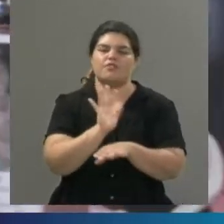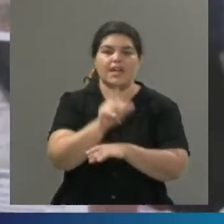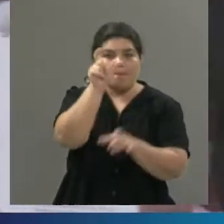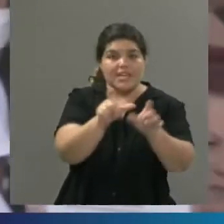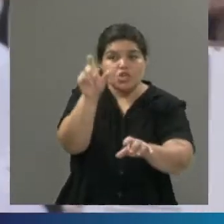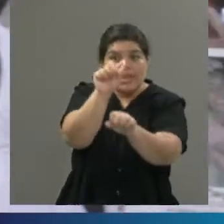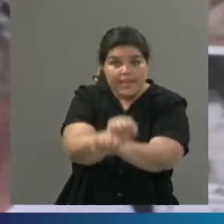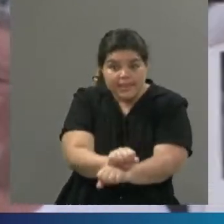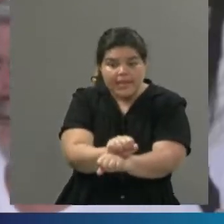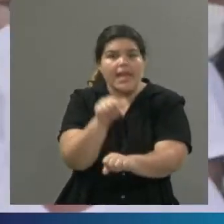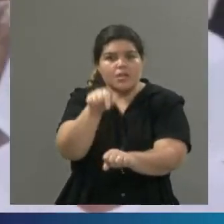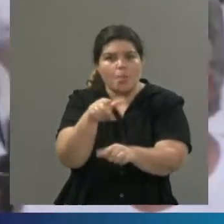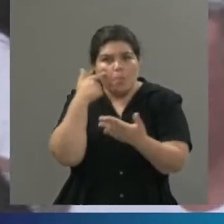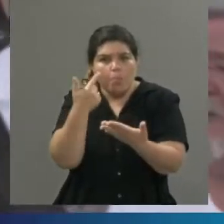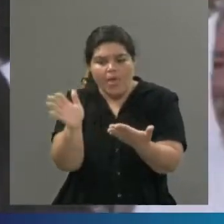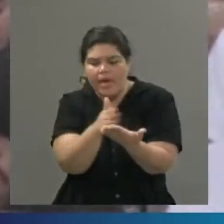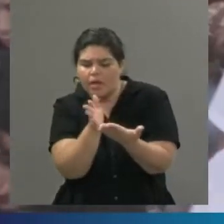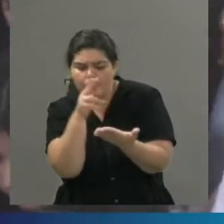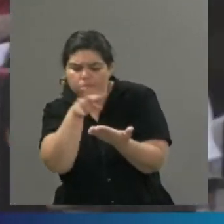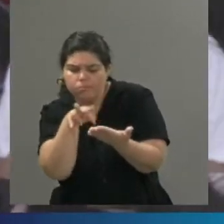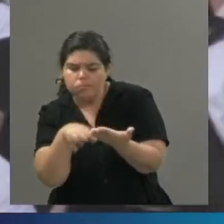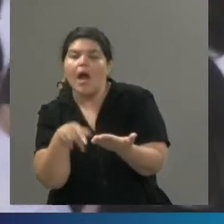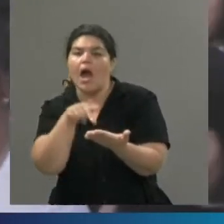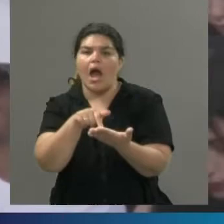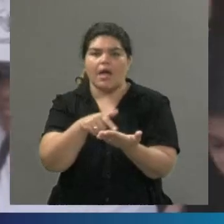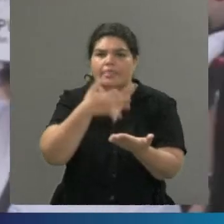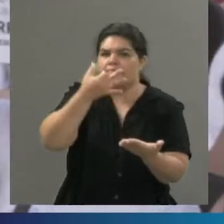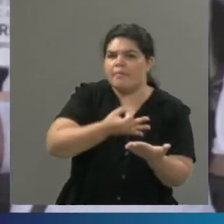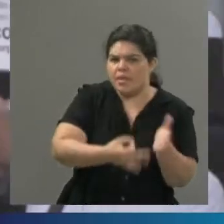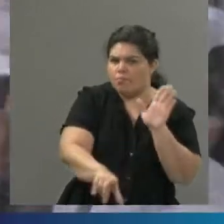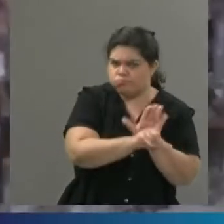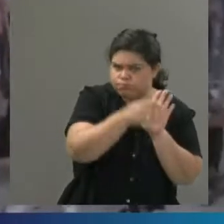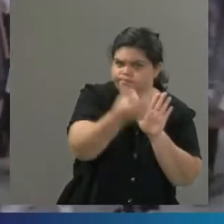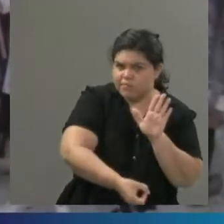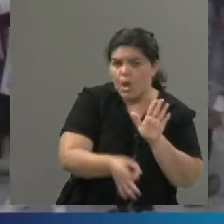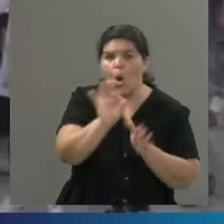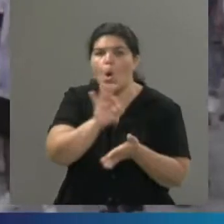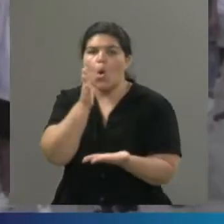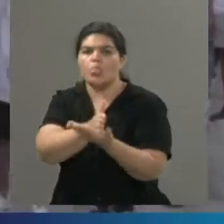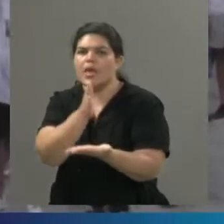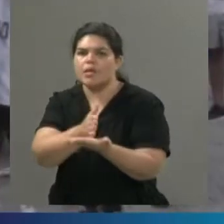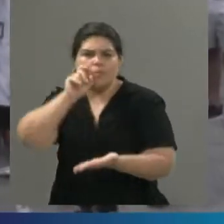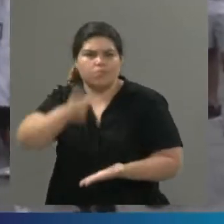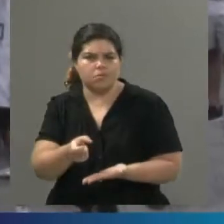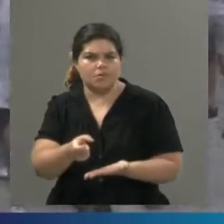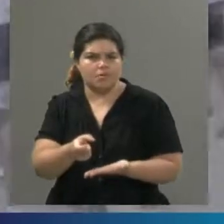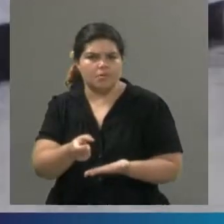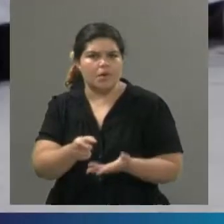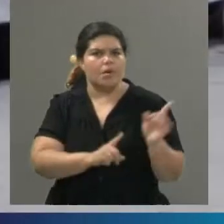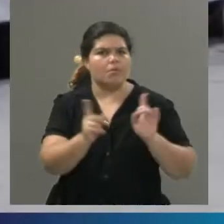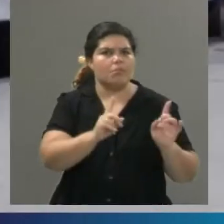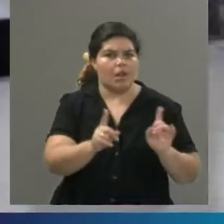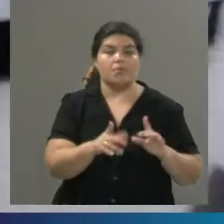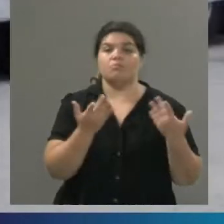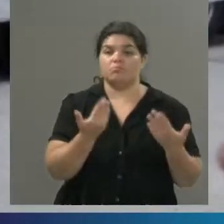en el contexto social en el que está y reconocer una situación de abuso por los cuales ellos tienen derecho justamente a hacer las denuncias. Se hacen las denuncias en algunas